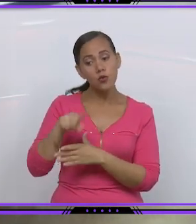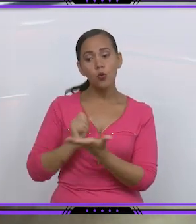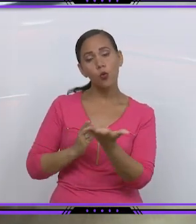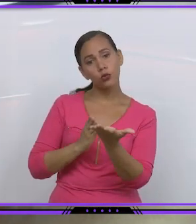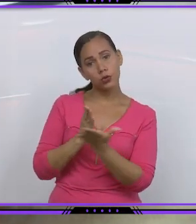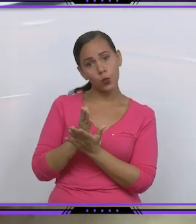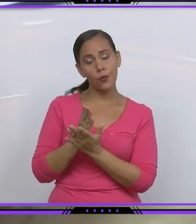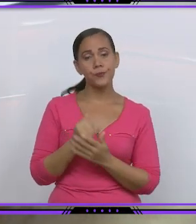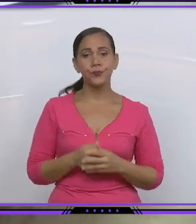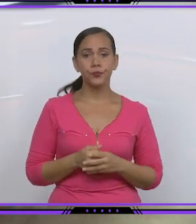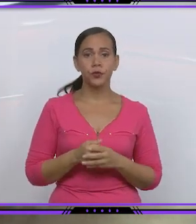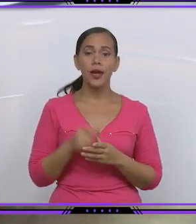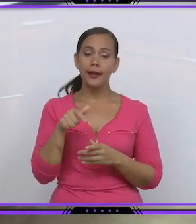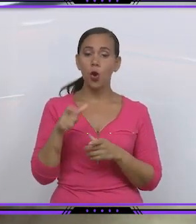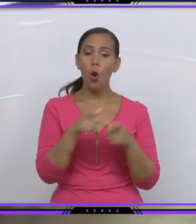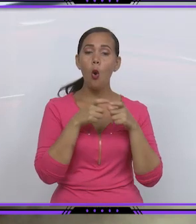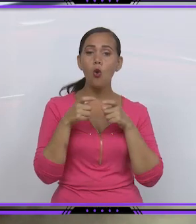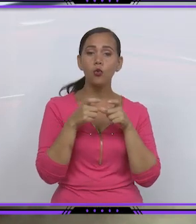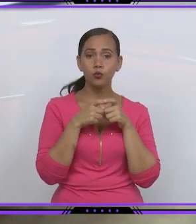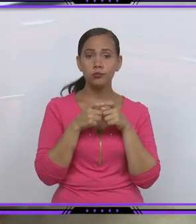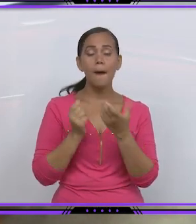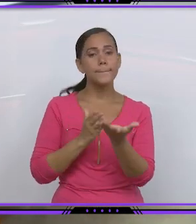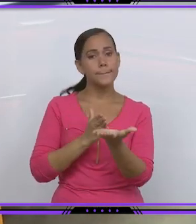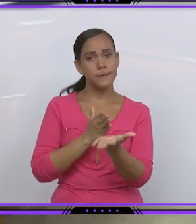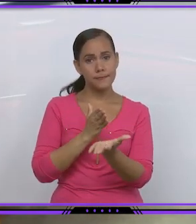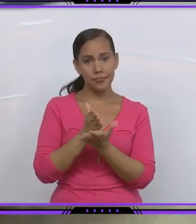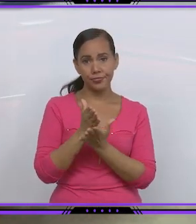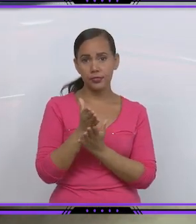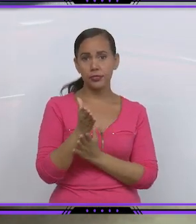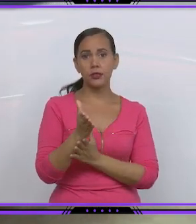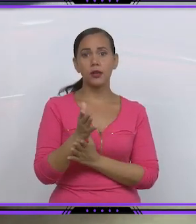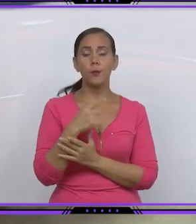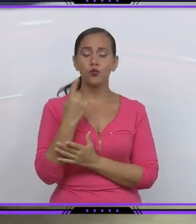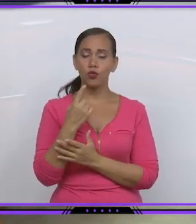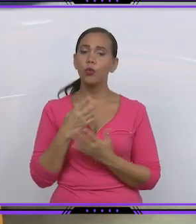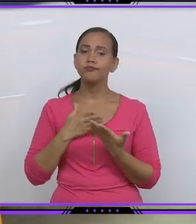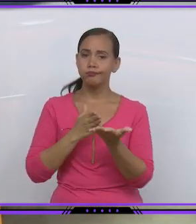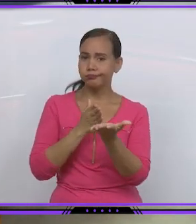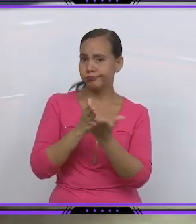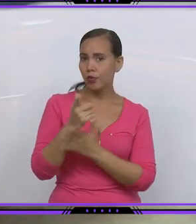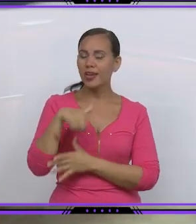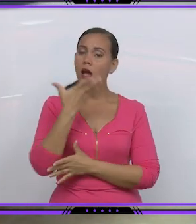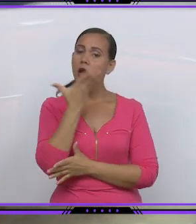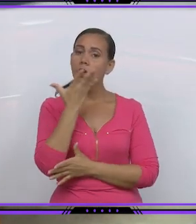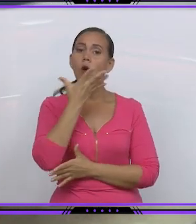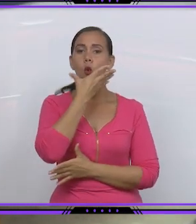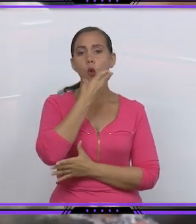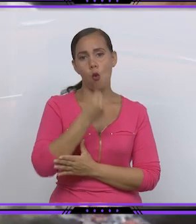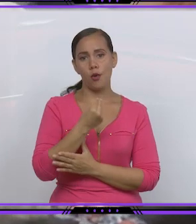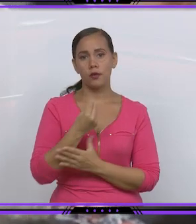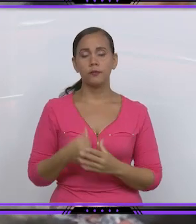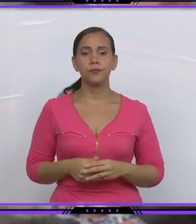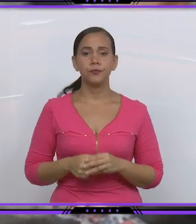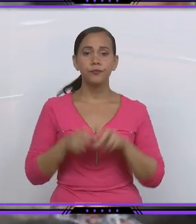ya no están. Estamos hablando de una organización que pretende mantenerse vivos porque vivos son y vivos están los jóvenes que representan.